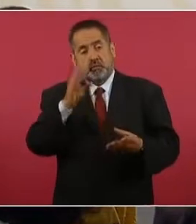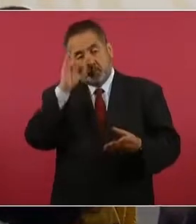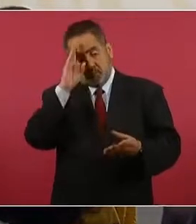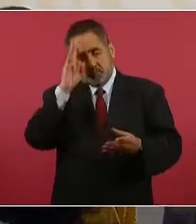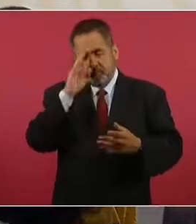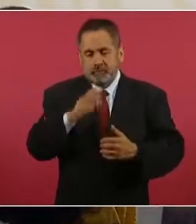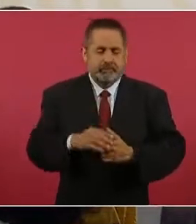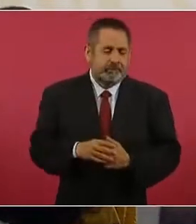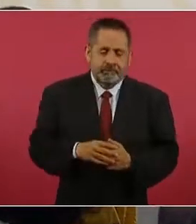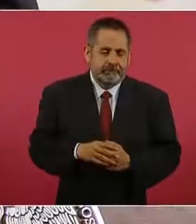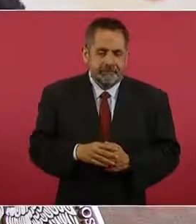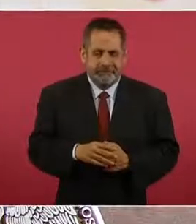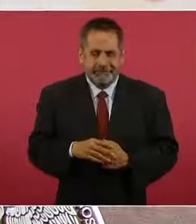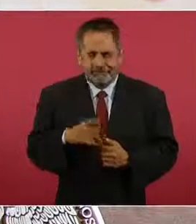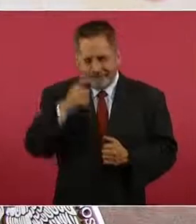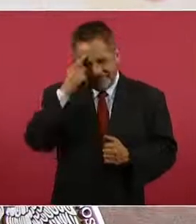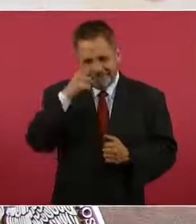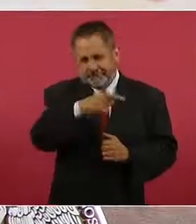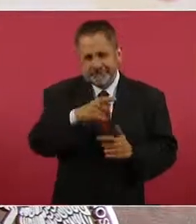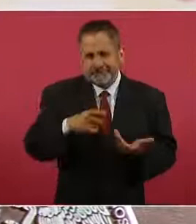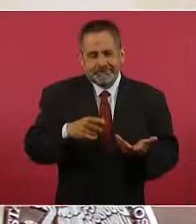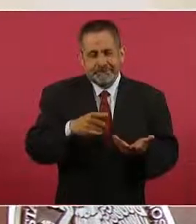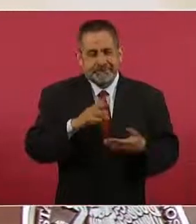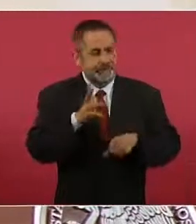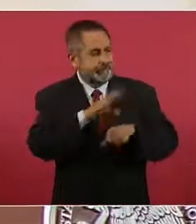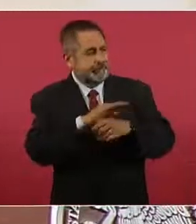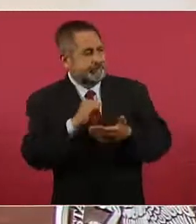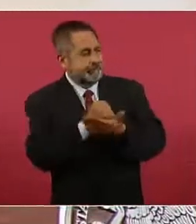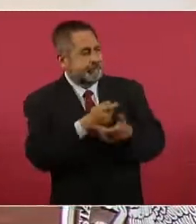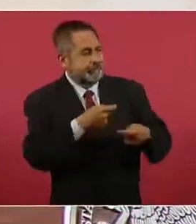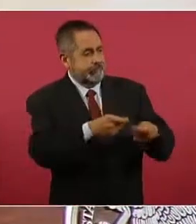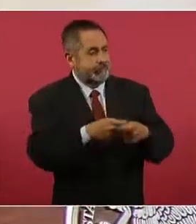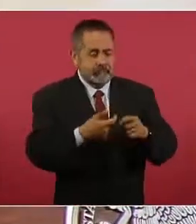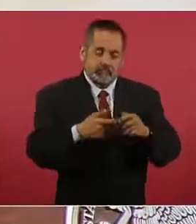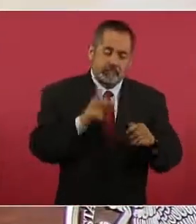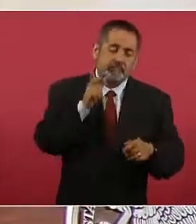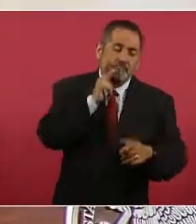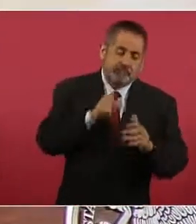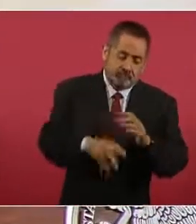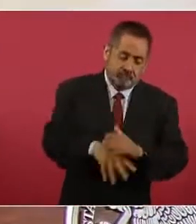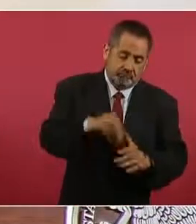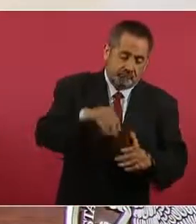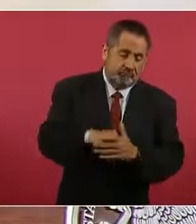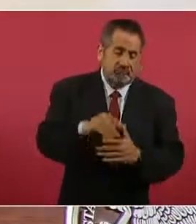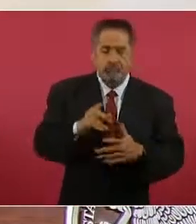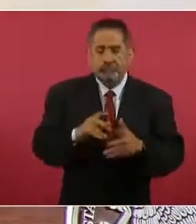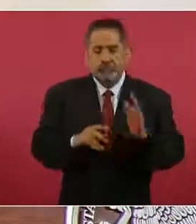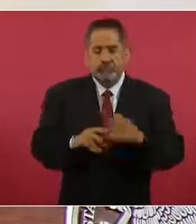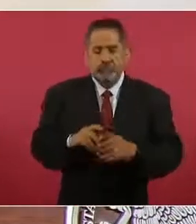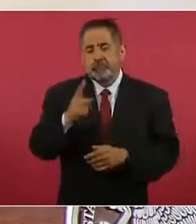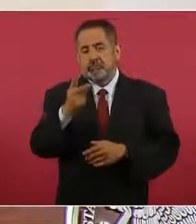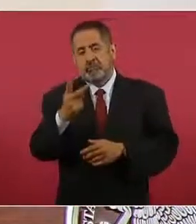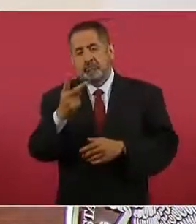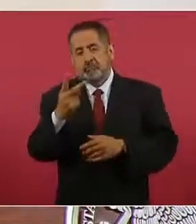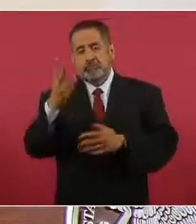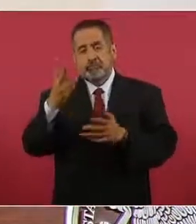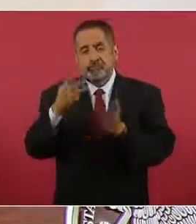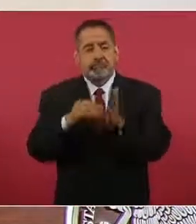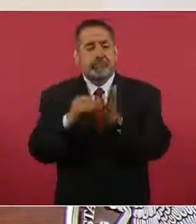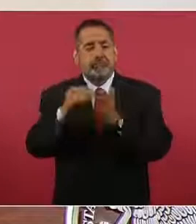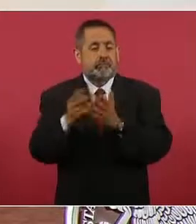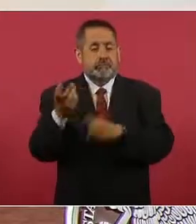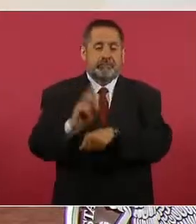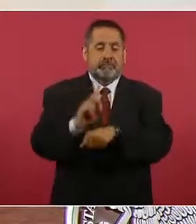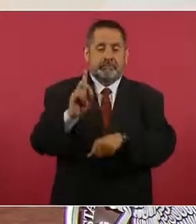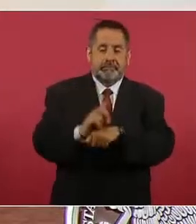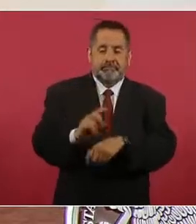convenios, con esas concesiones, dos, tres millones de barriles diarios.